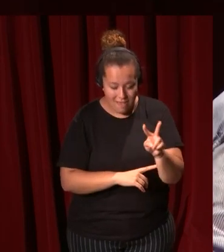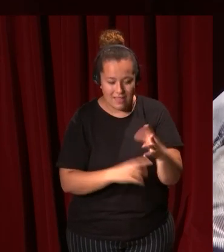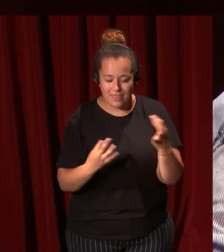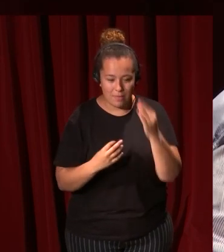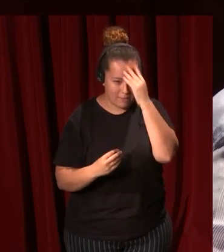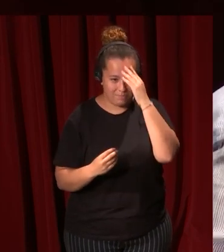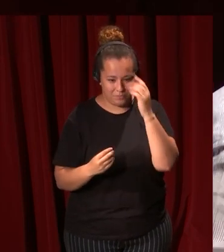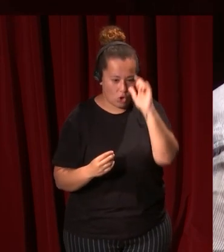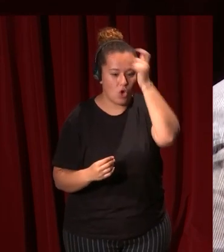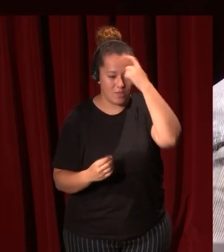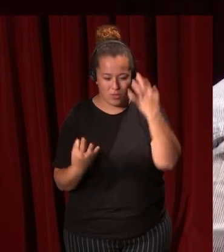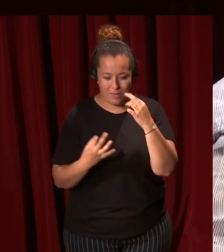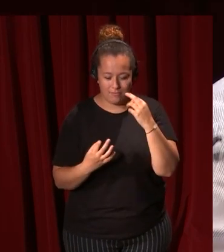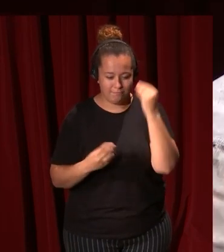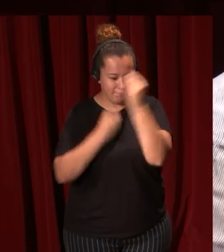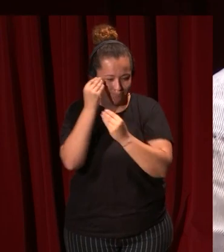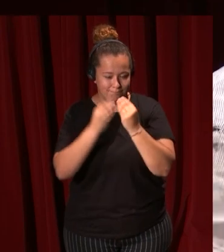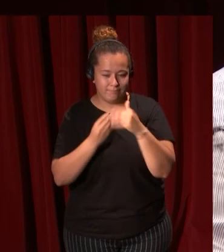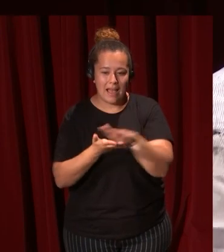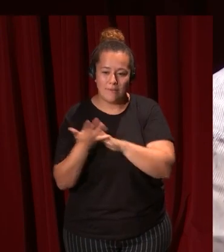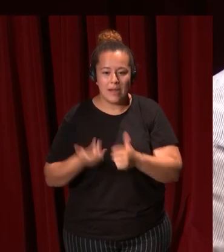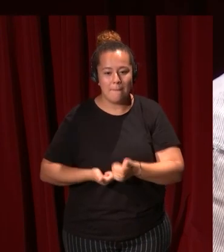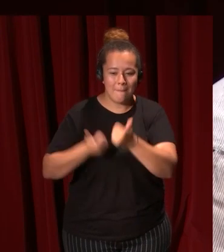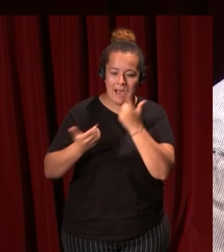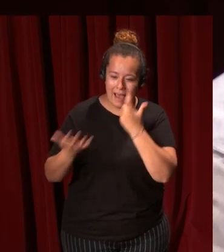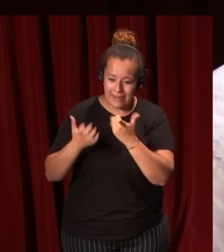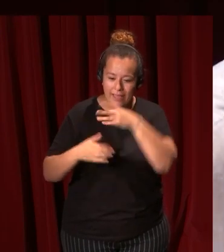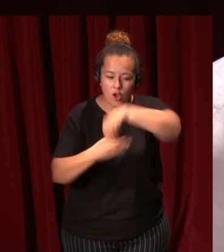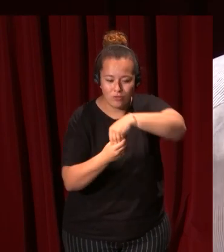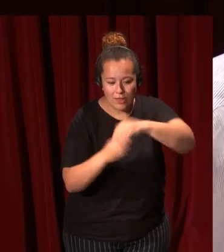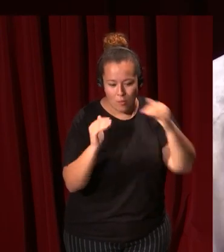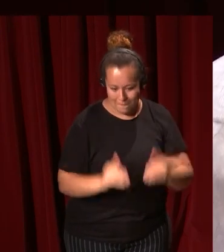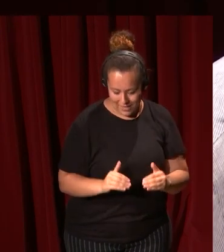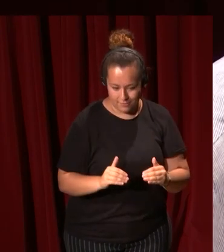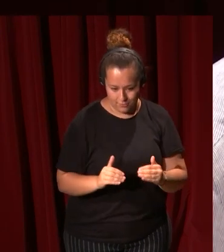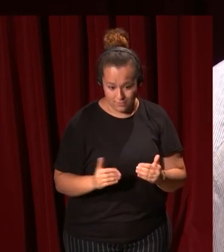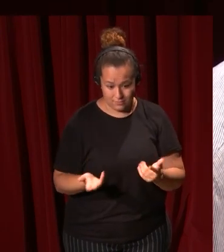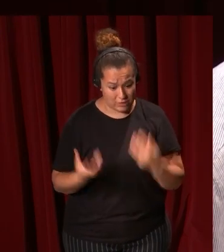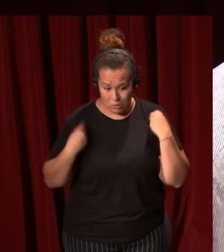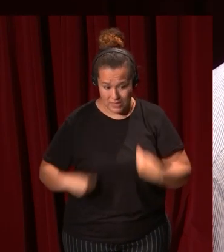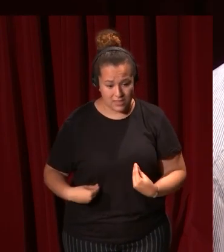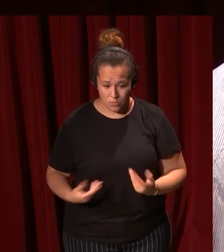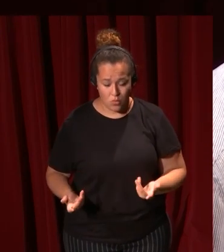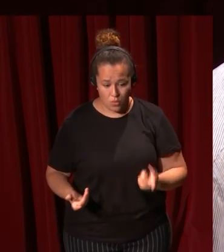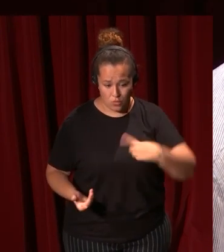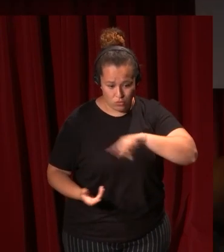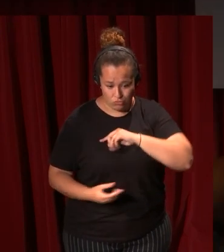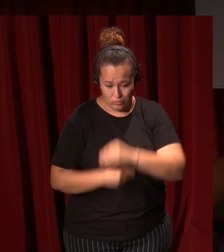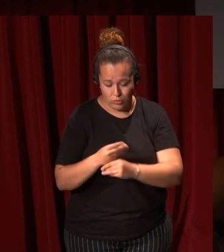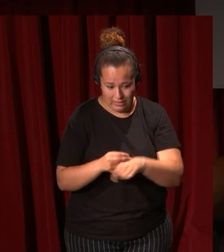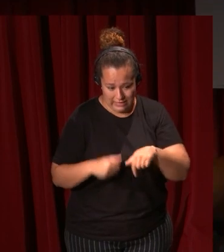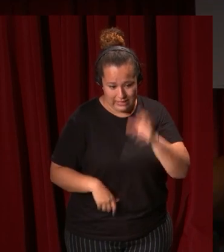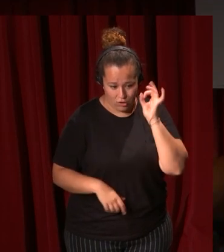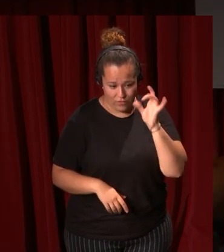va hablando cada vez más de arte y cada vez menos de contenido a medida que va avanzando y es lo mismo que haremos en esta